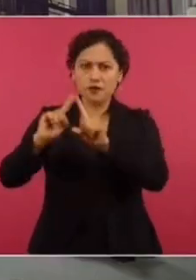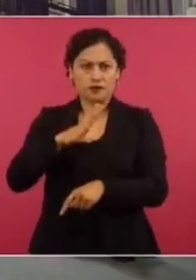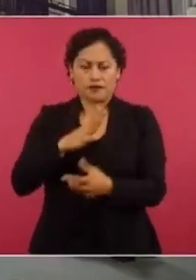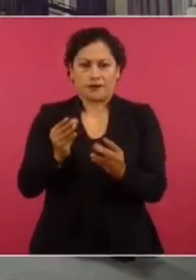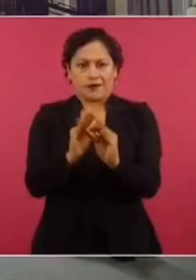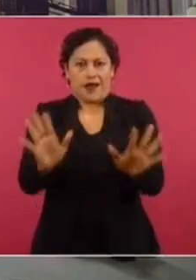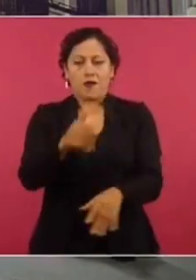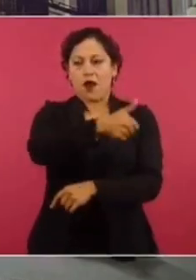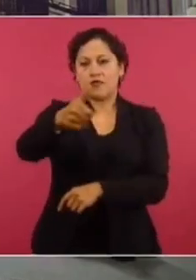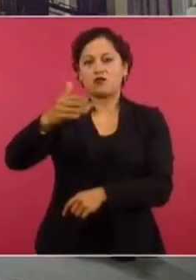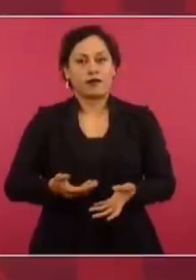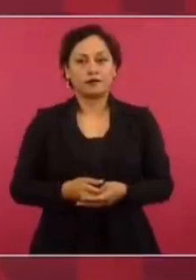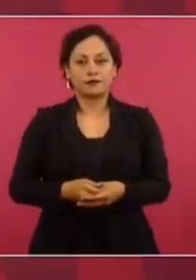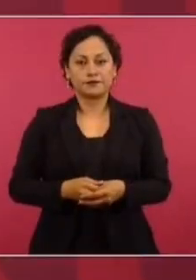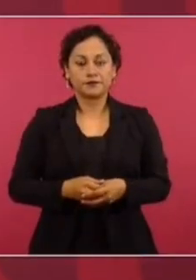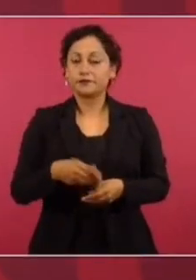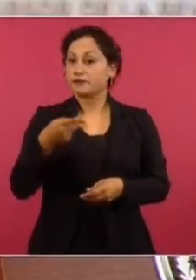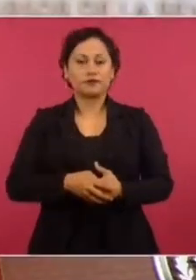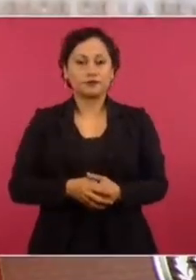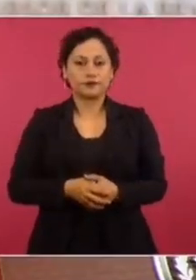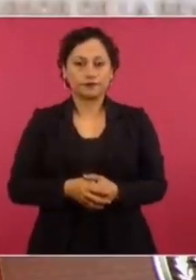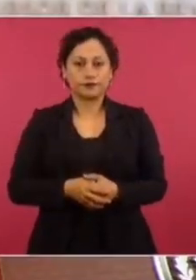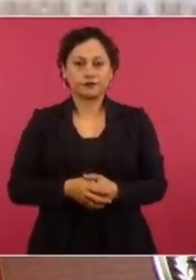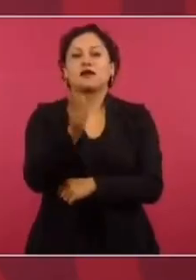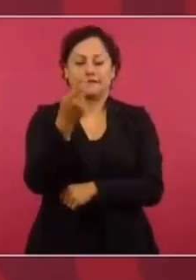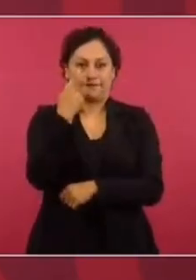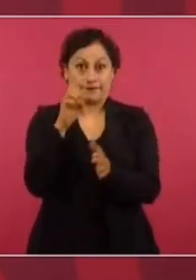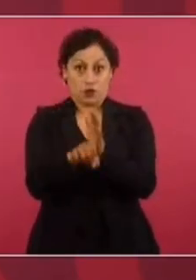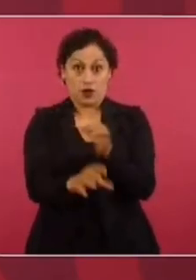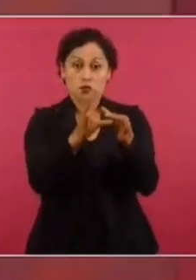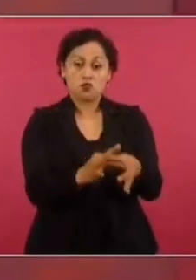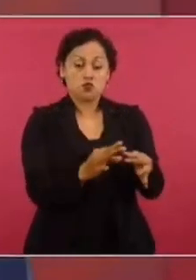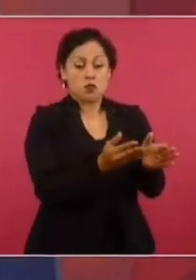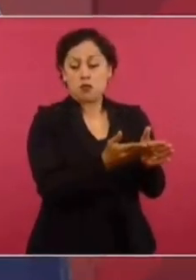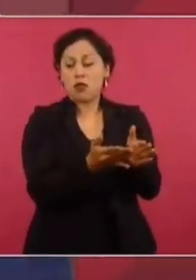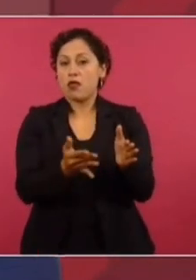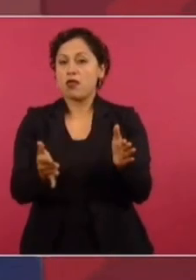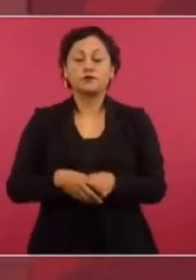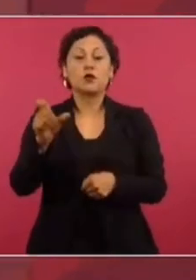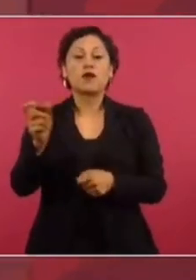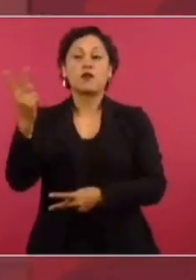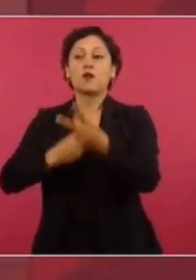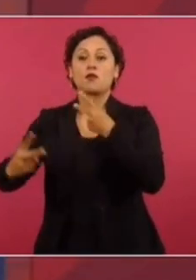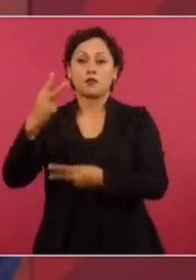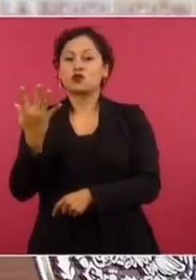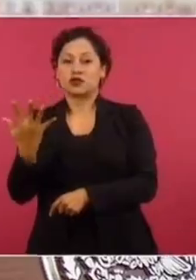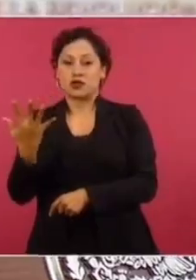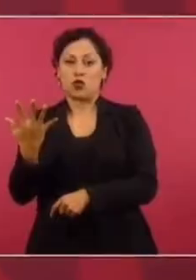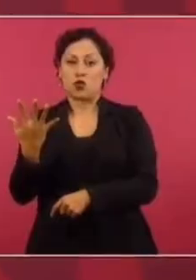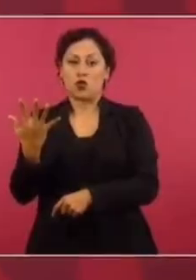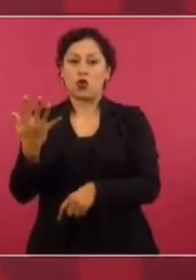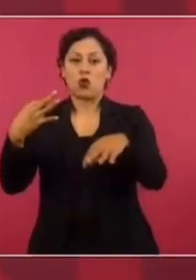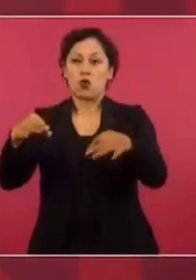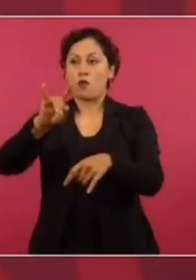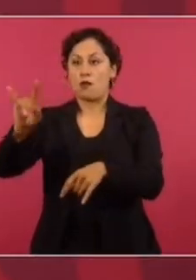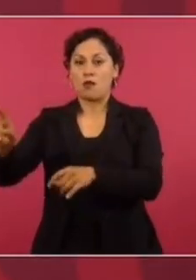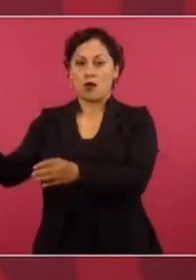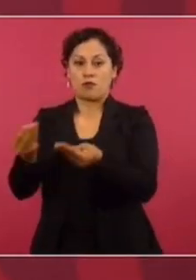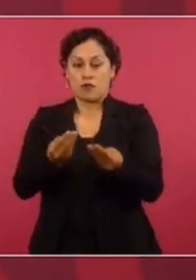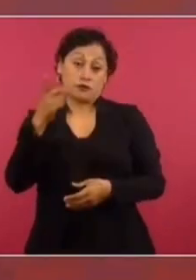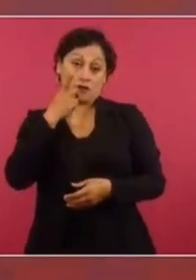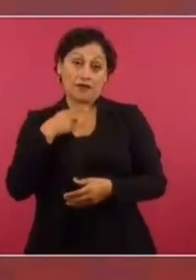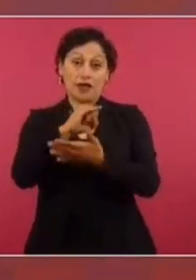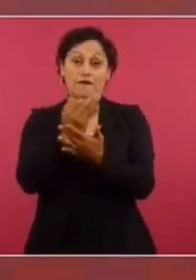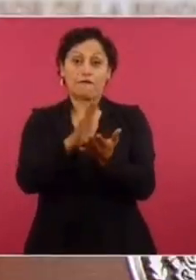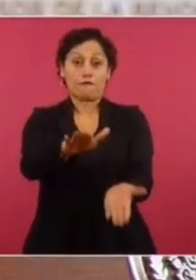defiende sus puntos de vista. Pero aquí lo importante es que llega Alejandro Mencinas y me dice aquí está el